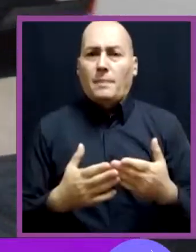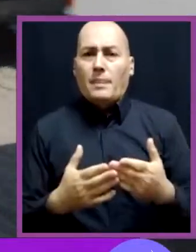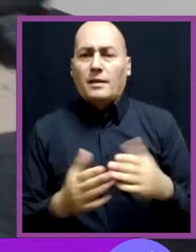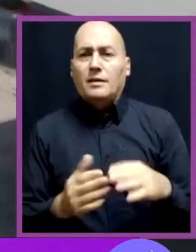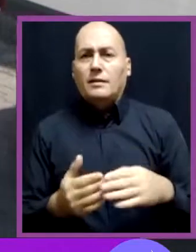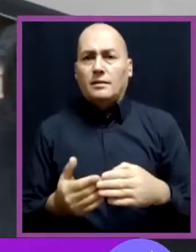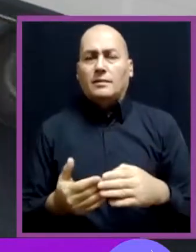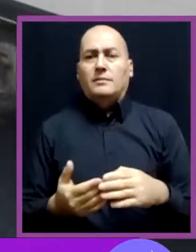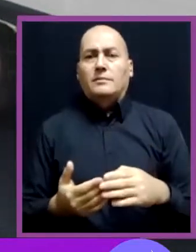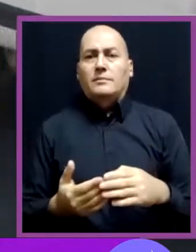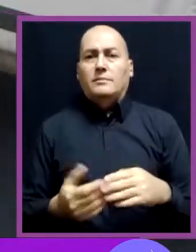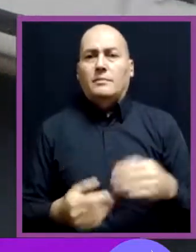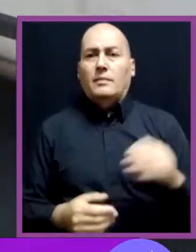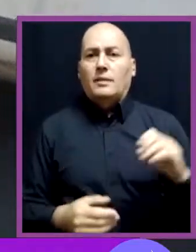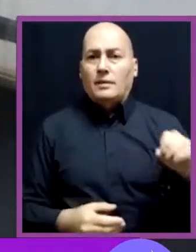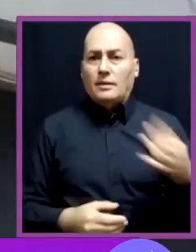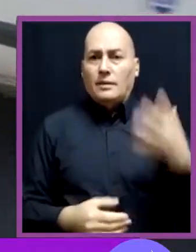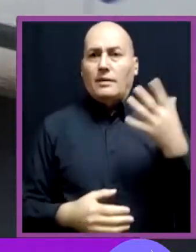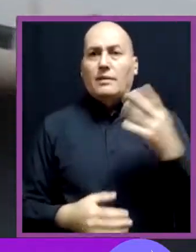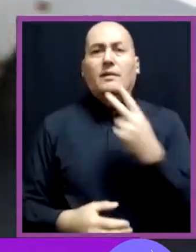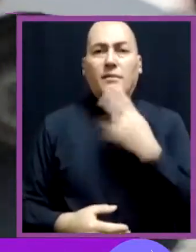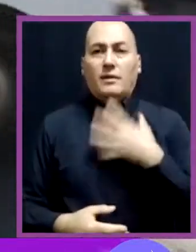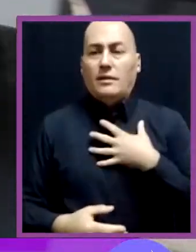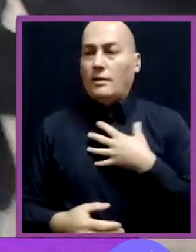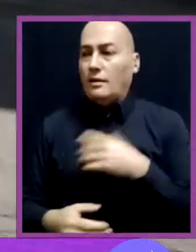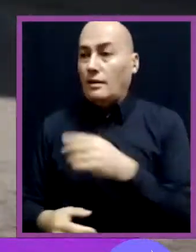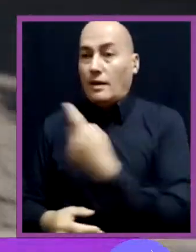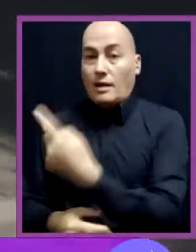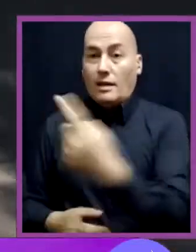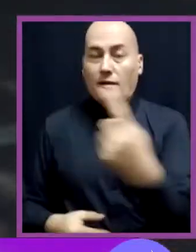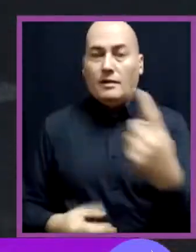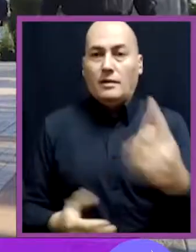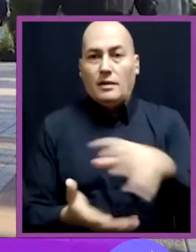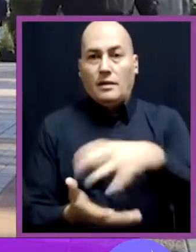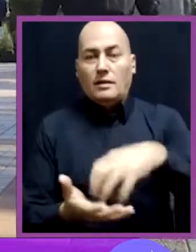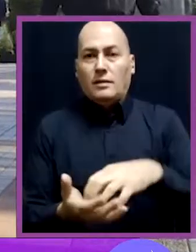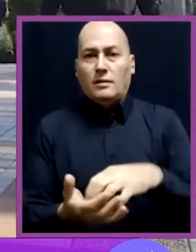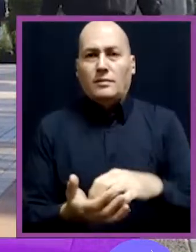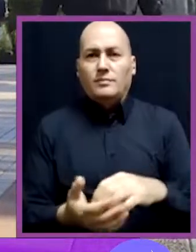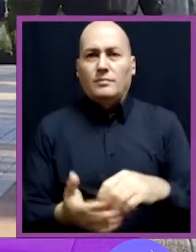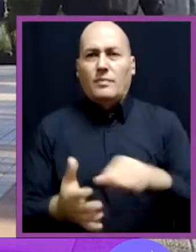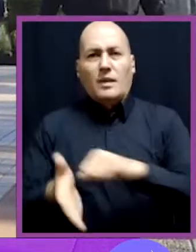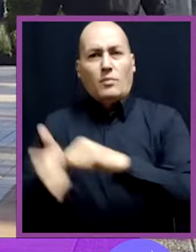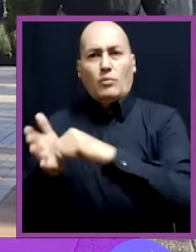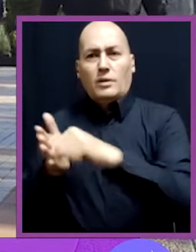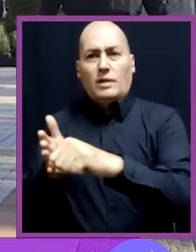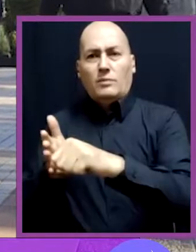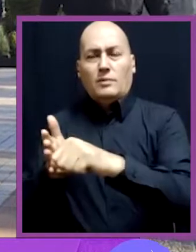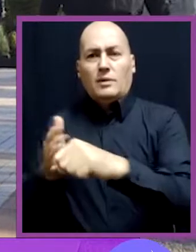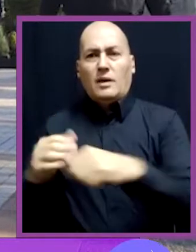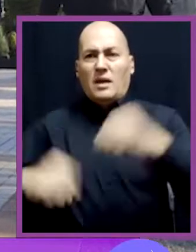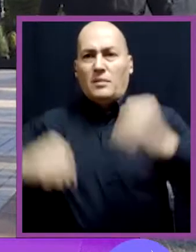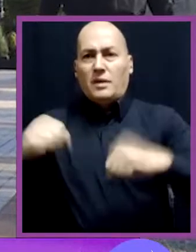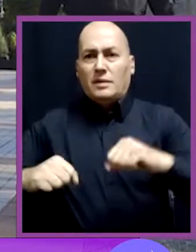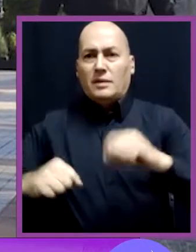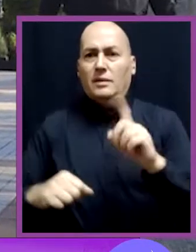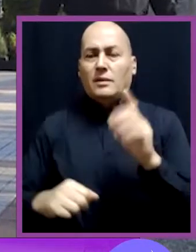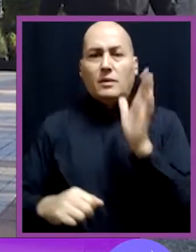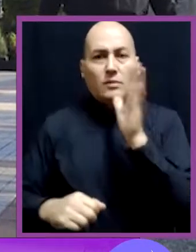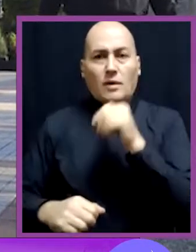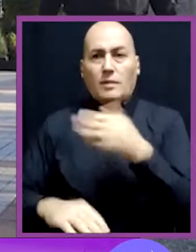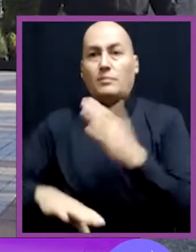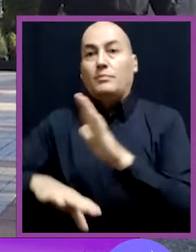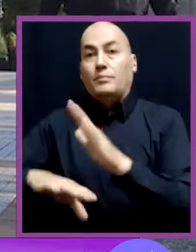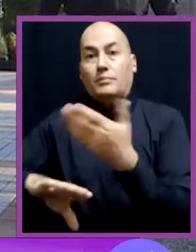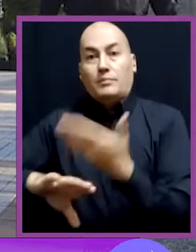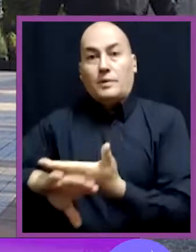garantizar una mejor calidad de vida en nuestros vecinos y vecinas. Multamos a más de 300 empresas que funcionaban sin patente y fuera de